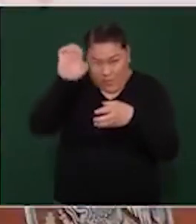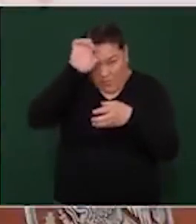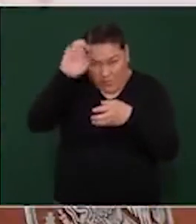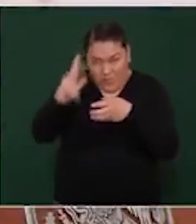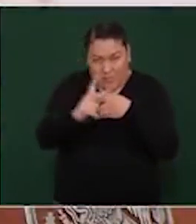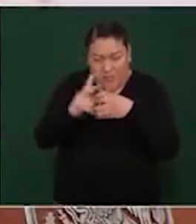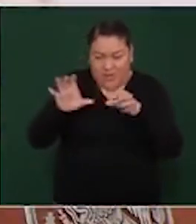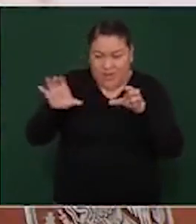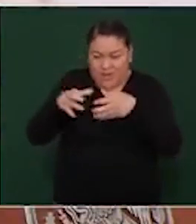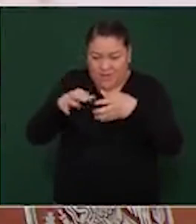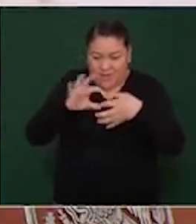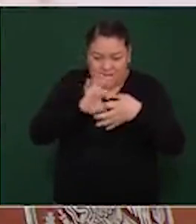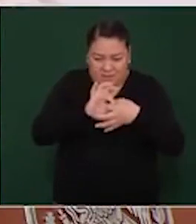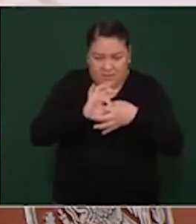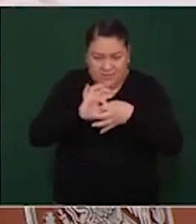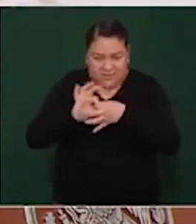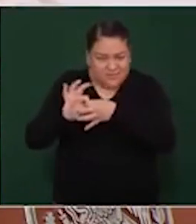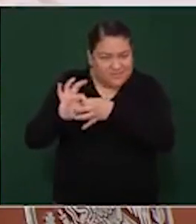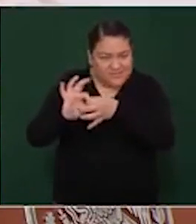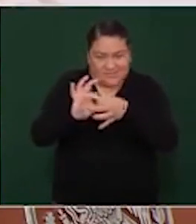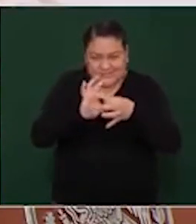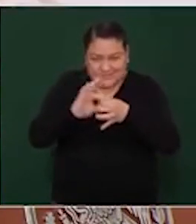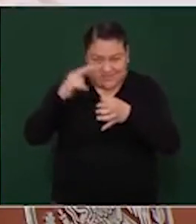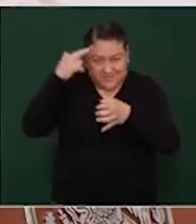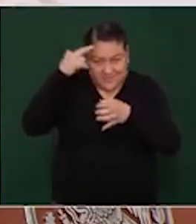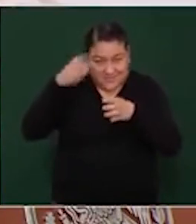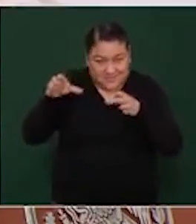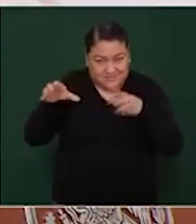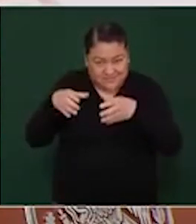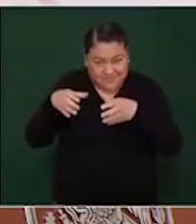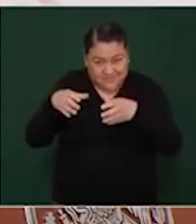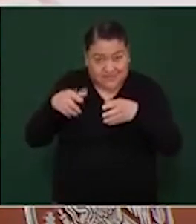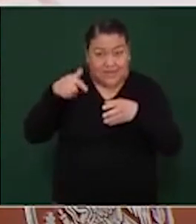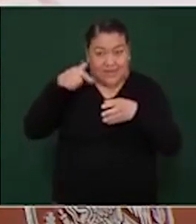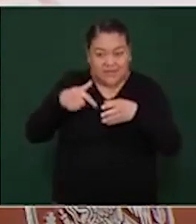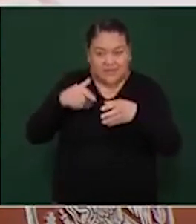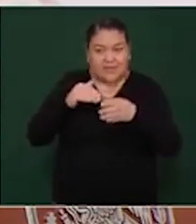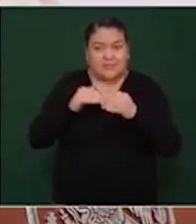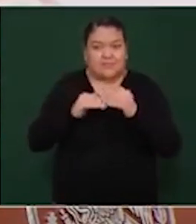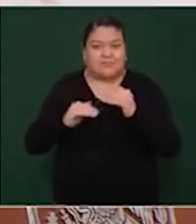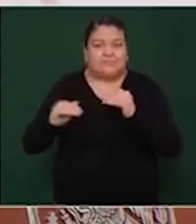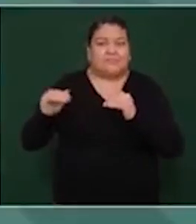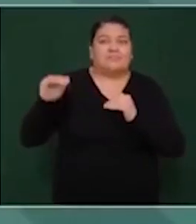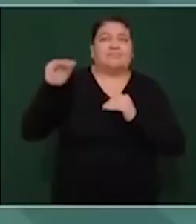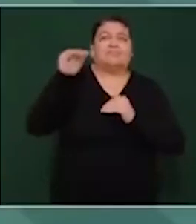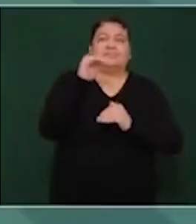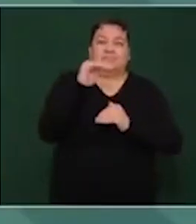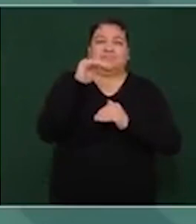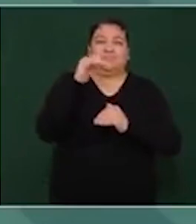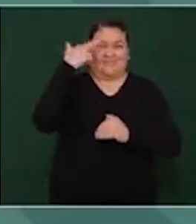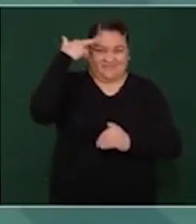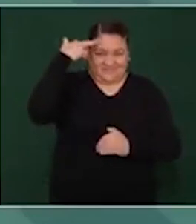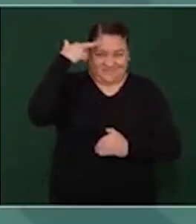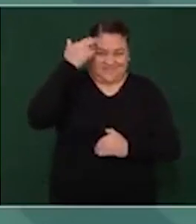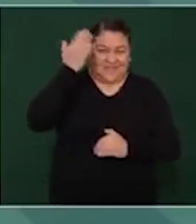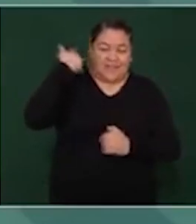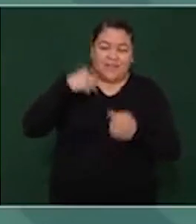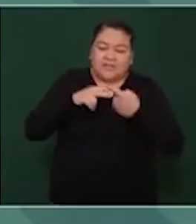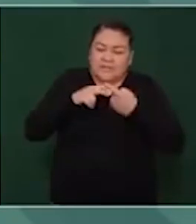y dieron otro paso, que es la Unión Europea.